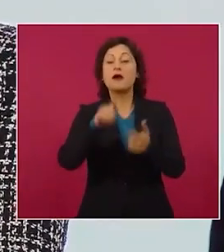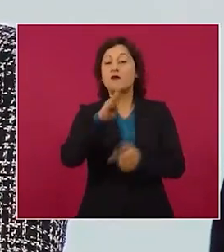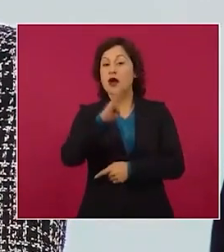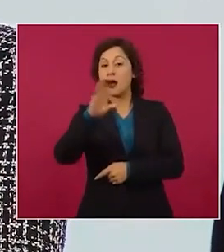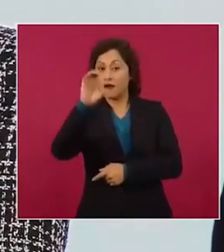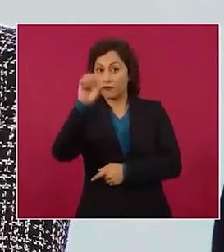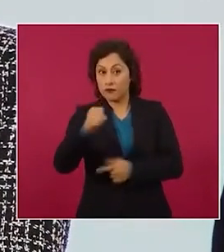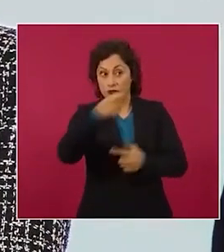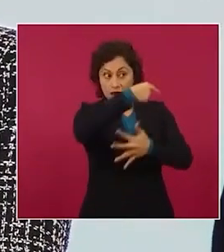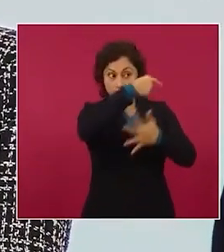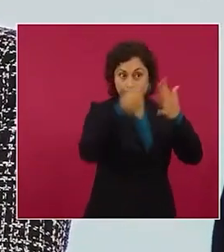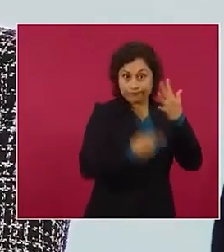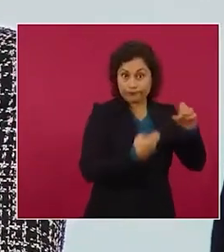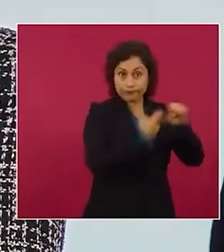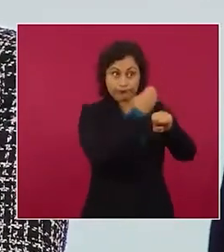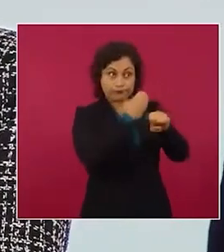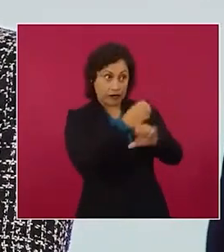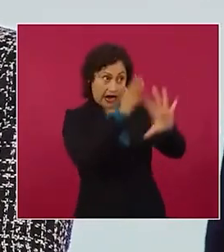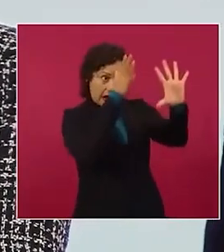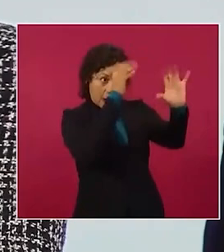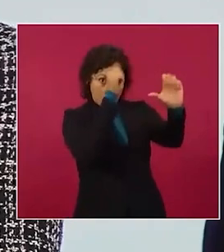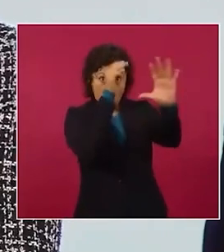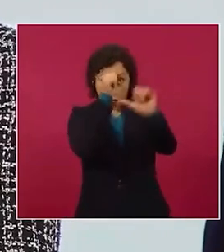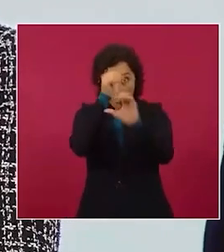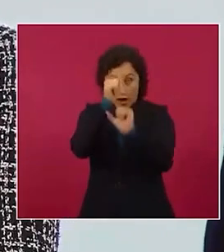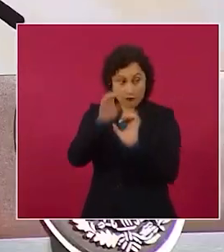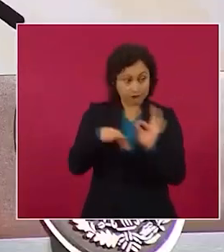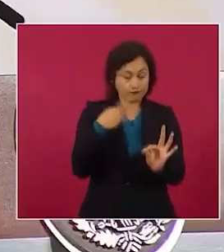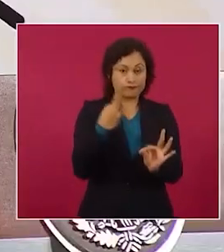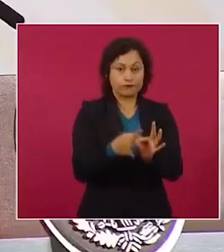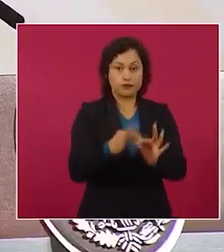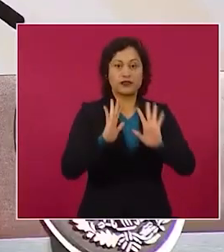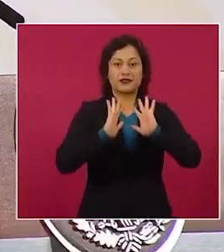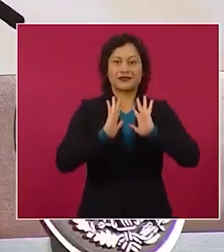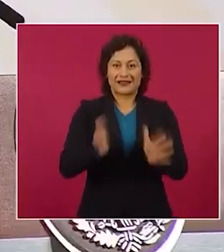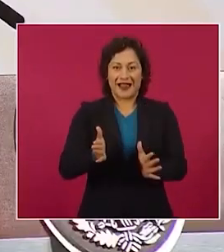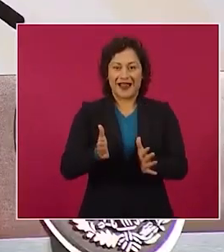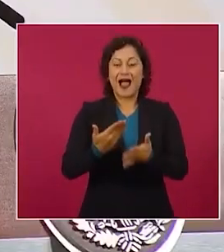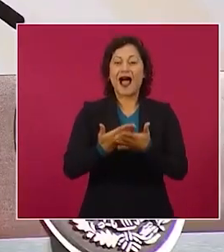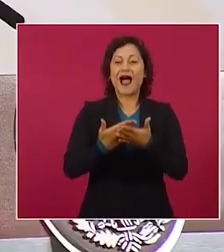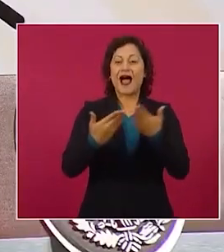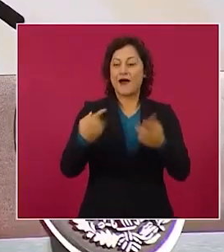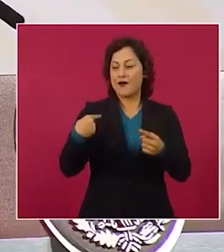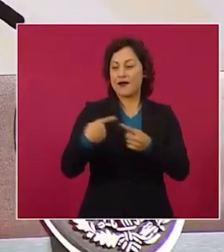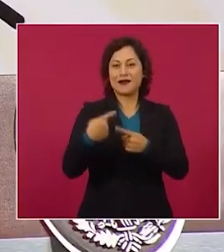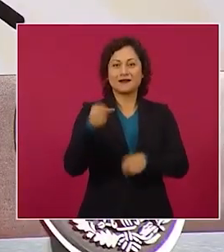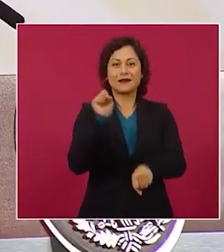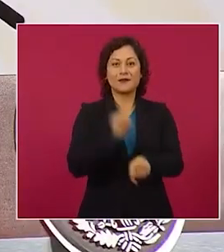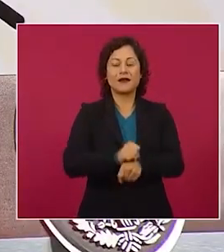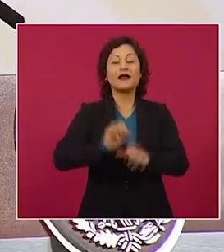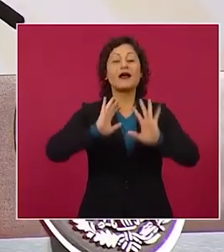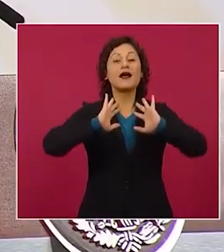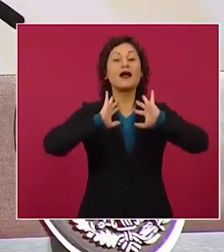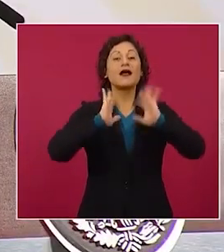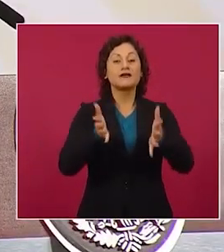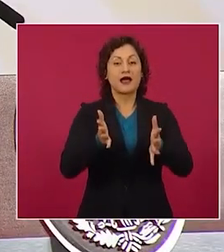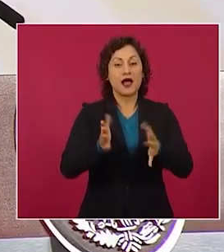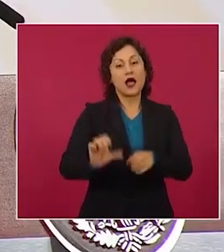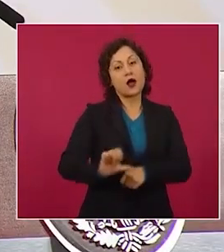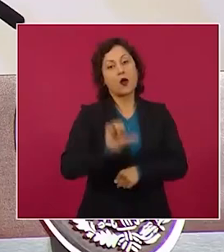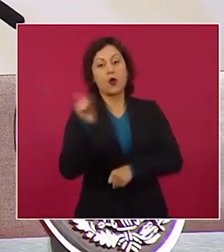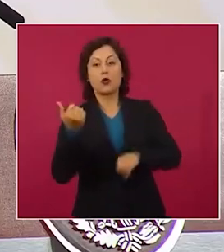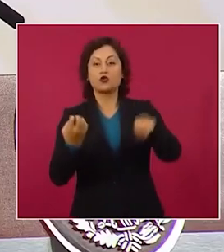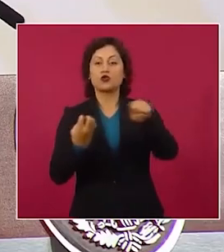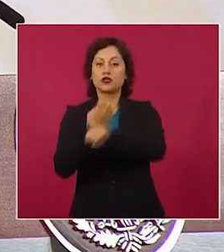Y esta semana se formalizó el inicio de una nueva etapa al sumarse tres entidades más